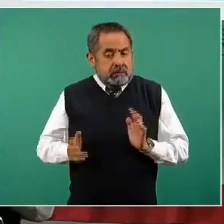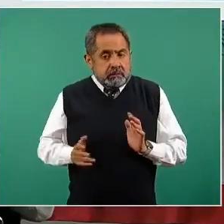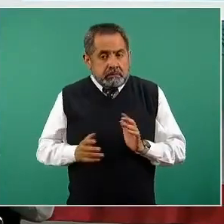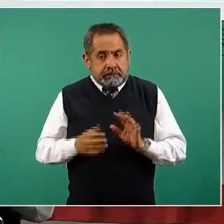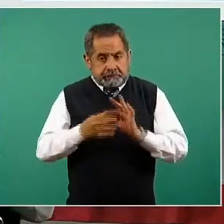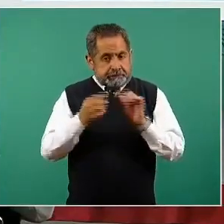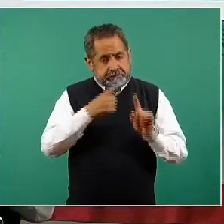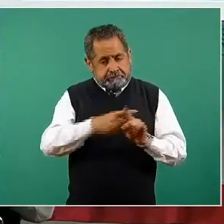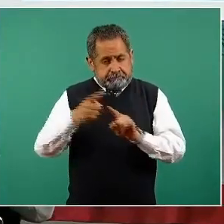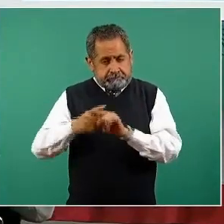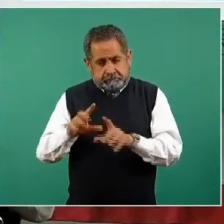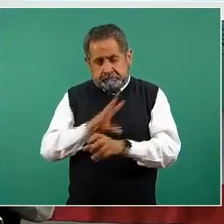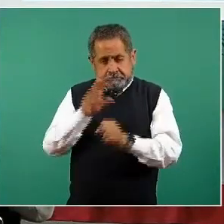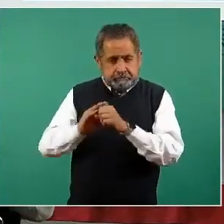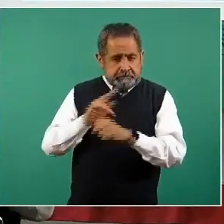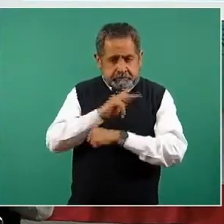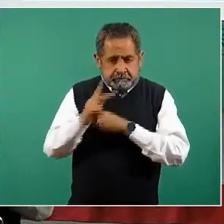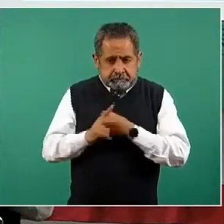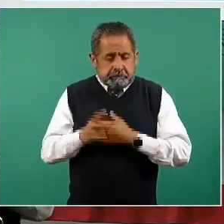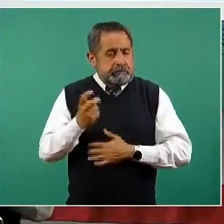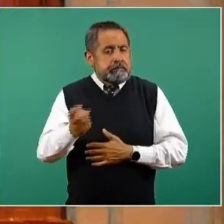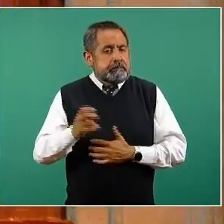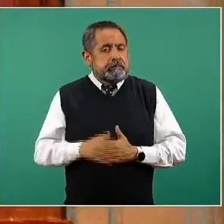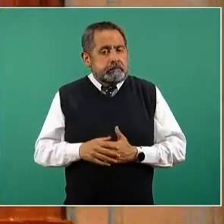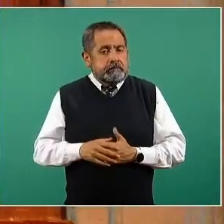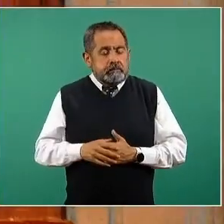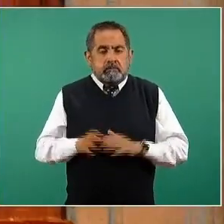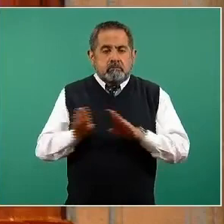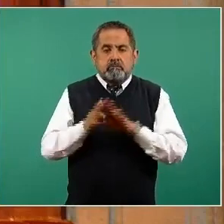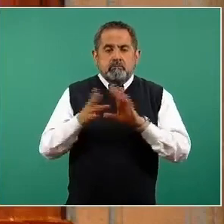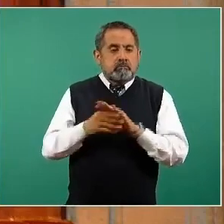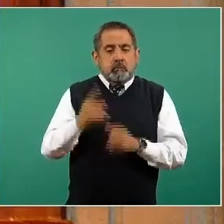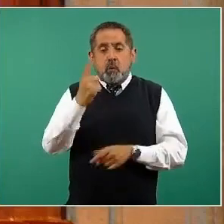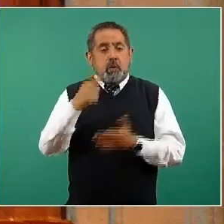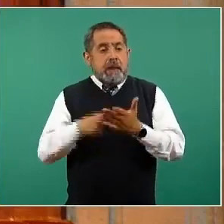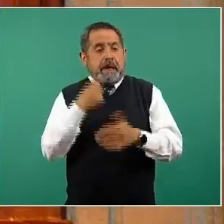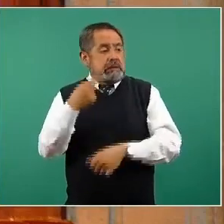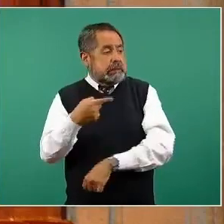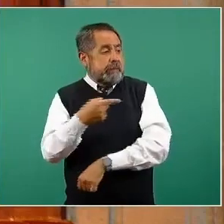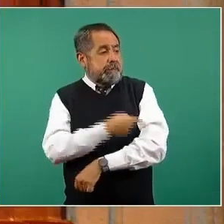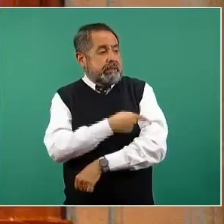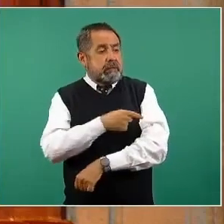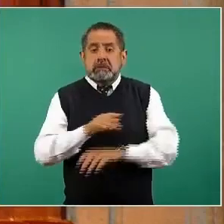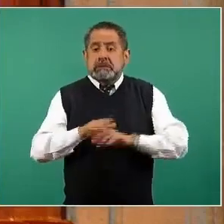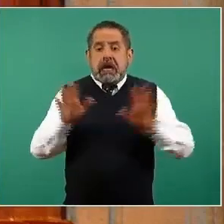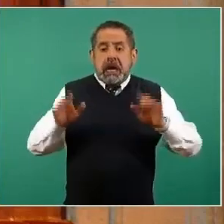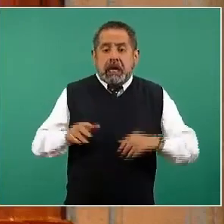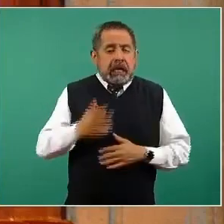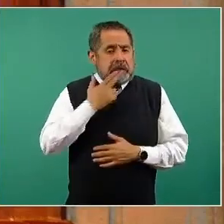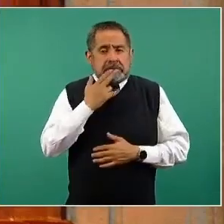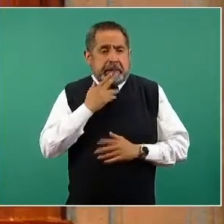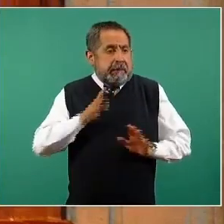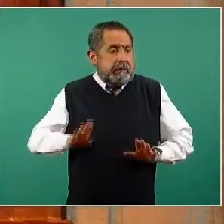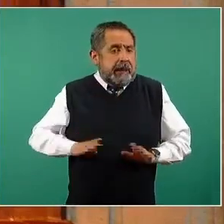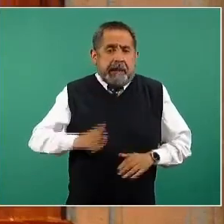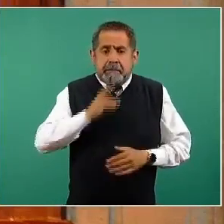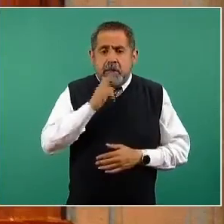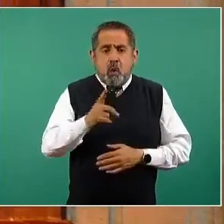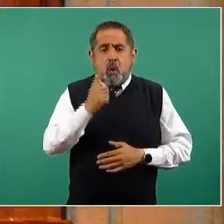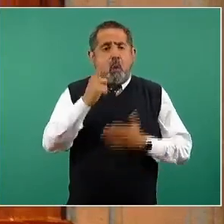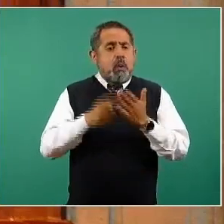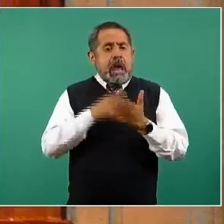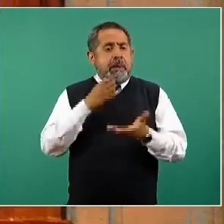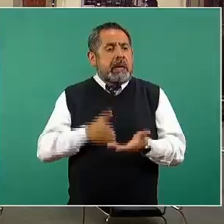regiones geográficas del país. Y el hecho de que sea una sola dosis, pues obviamente genera el beneficio que con una sola